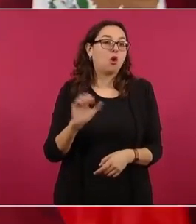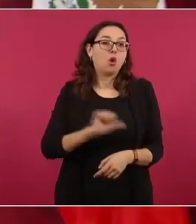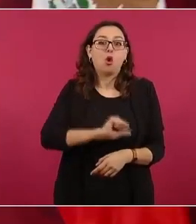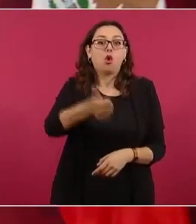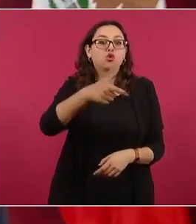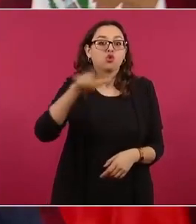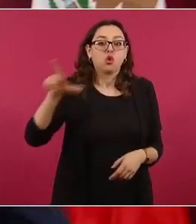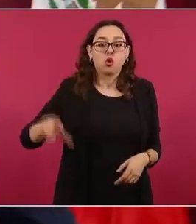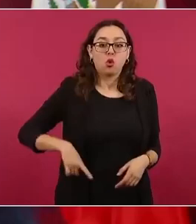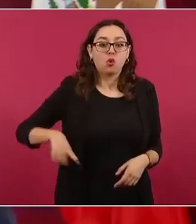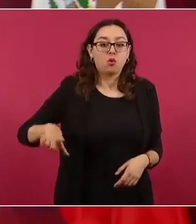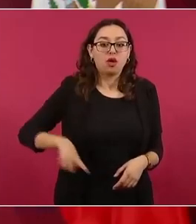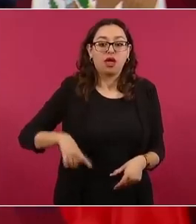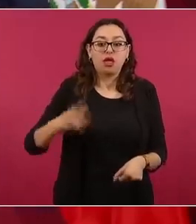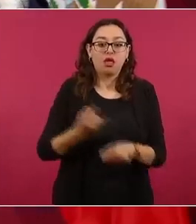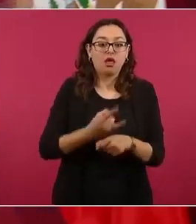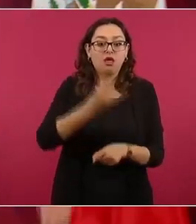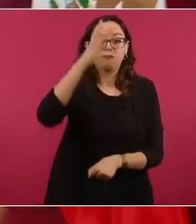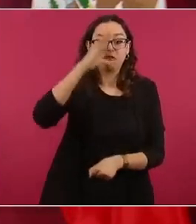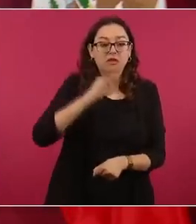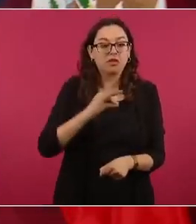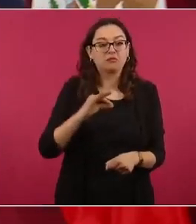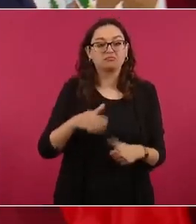pero cuando ya se trae impulso